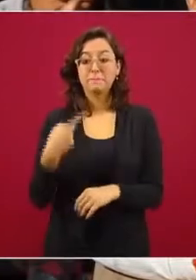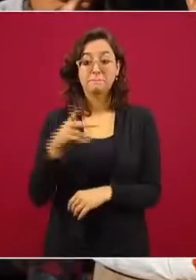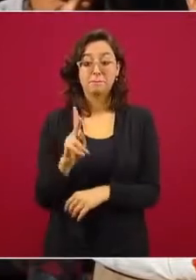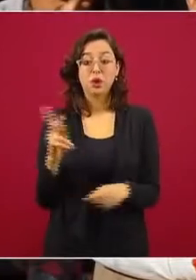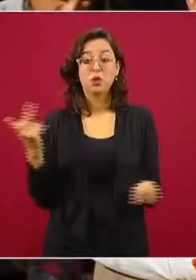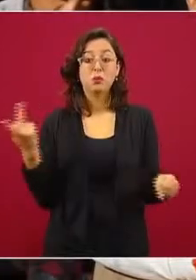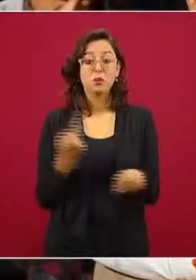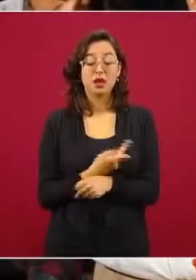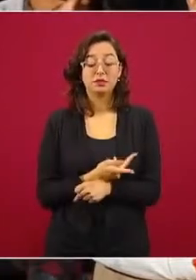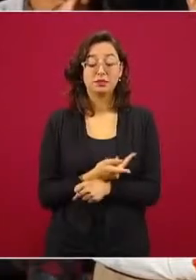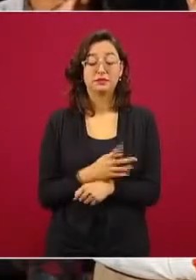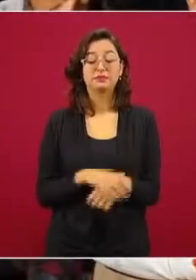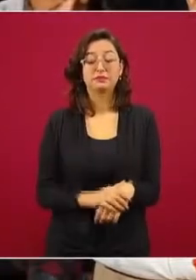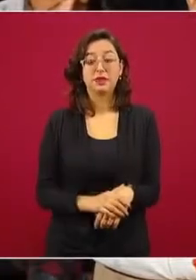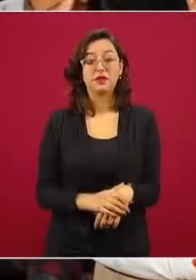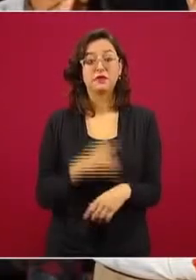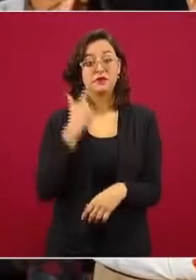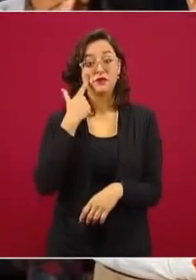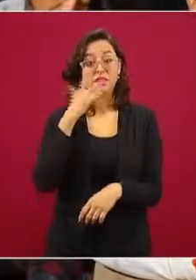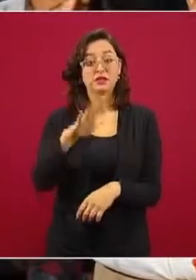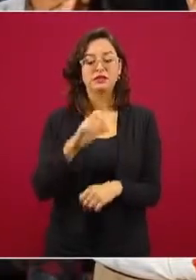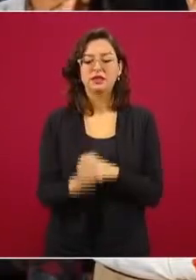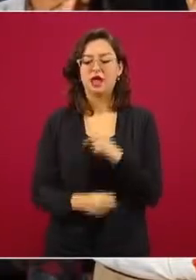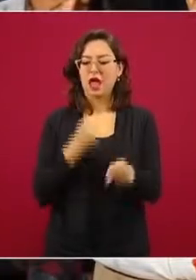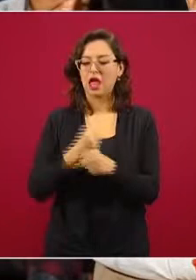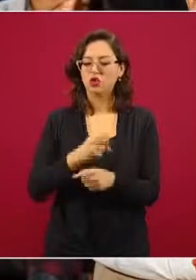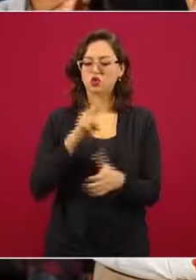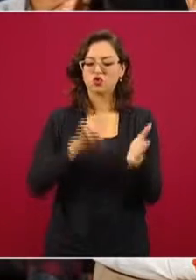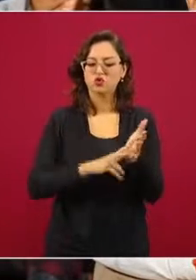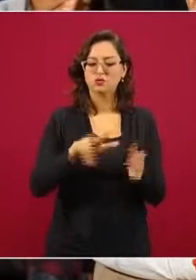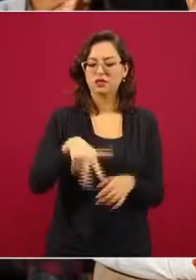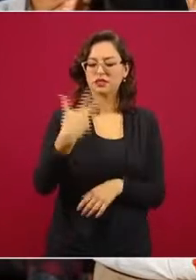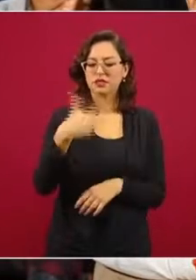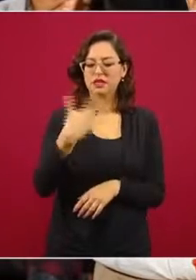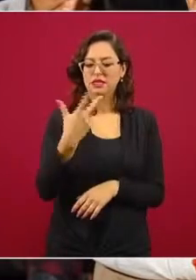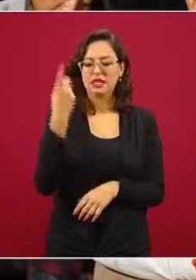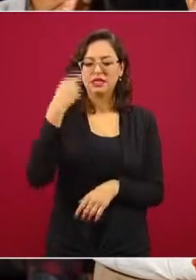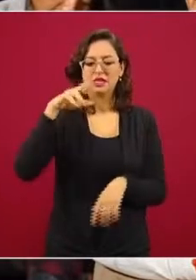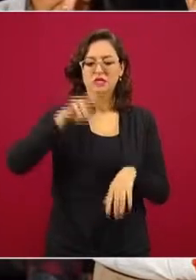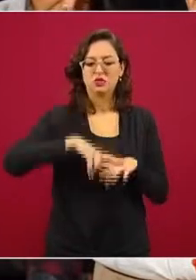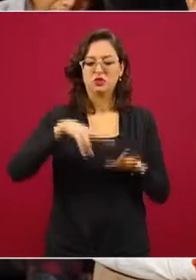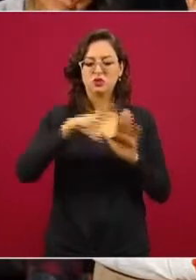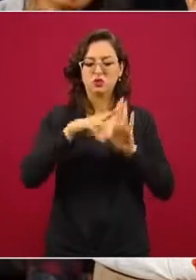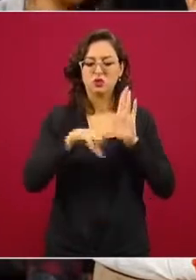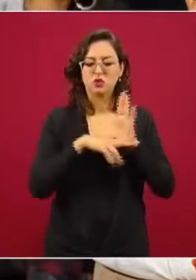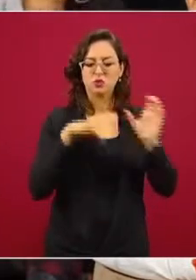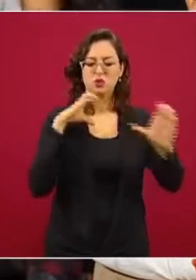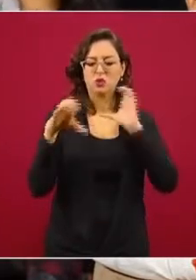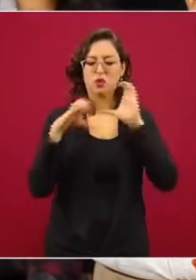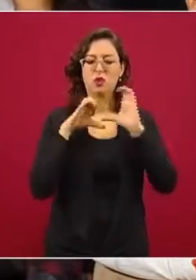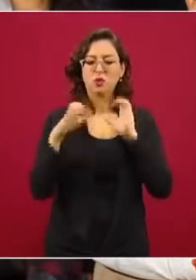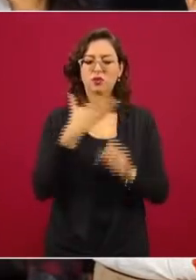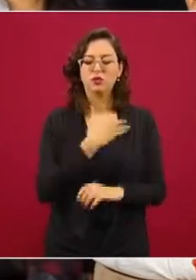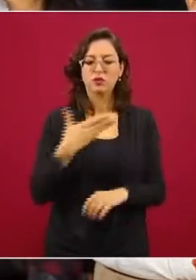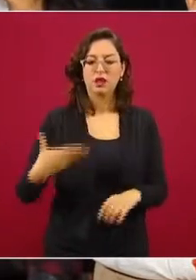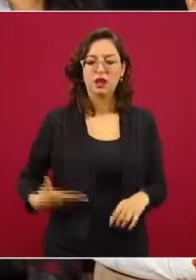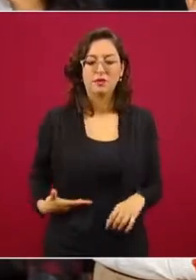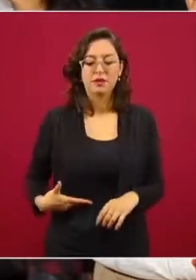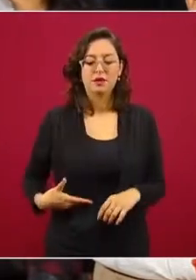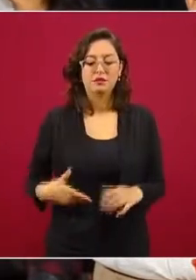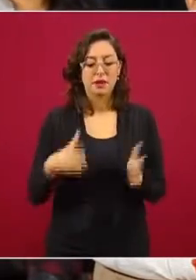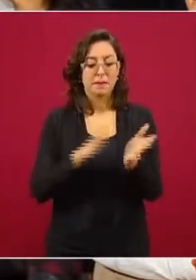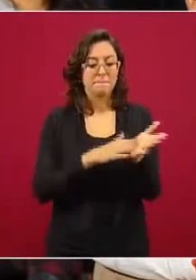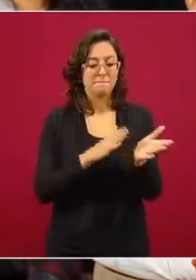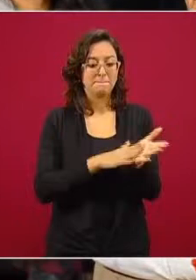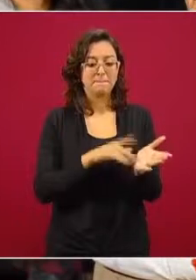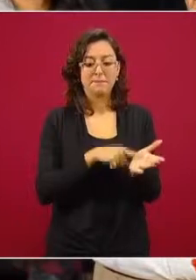documentos del 2013 de la Dirección de Normatividad de Comunicación de la Presidencia, en donde su